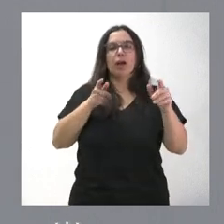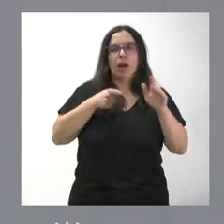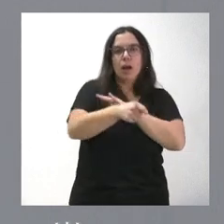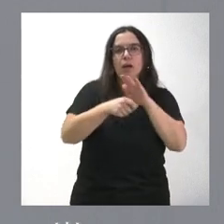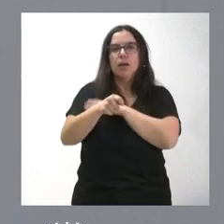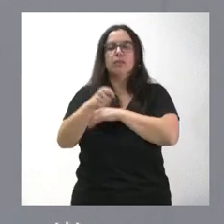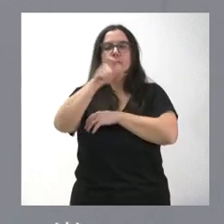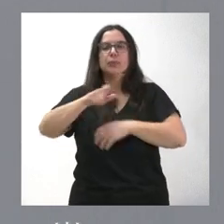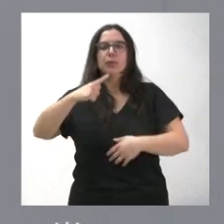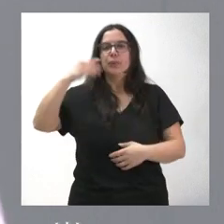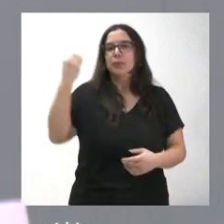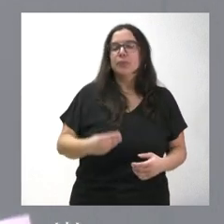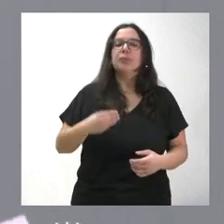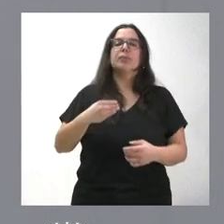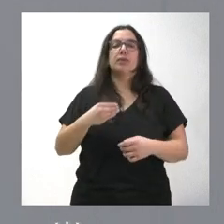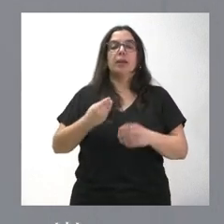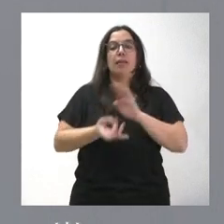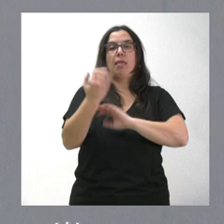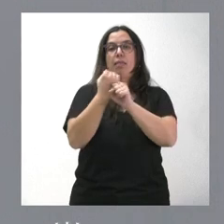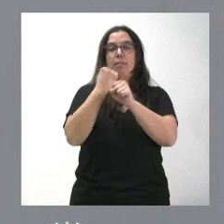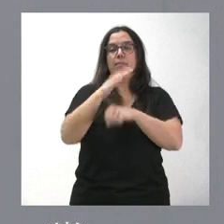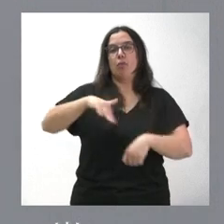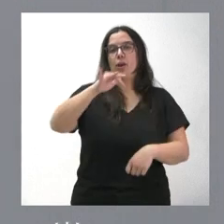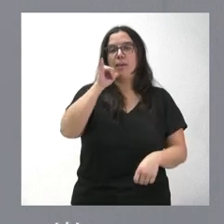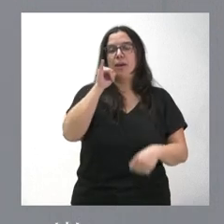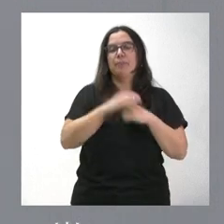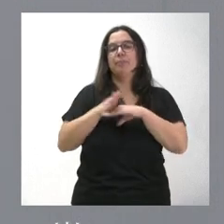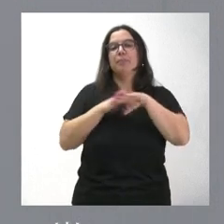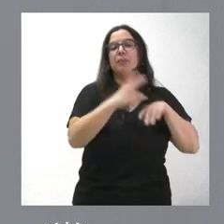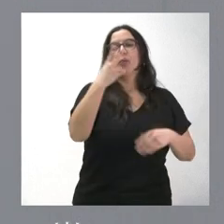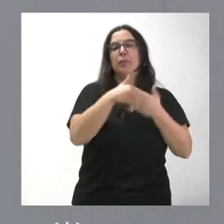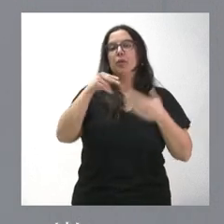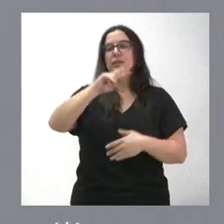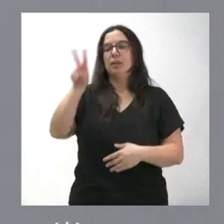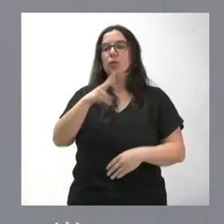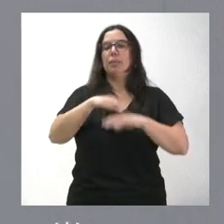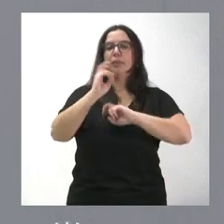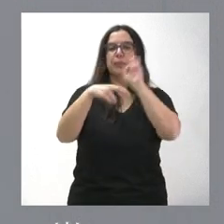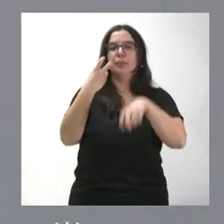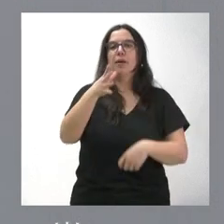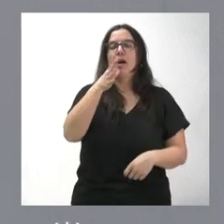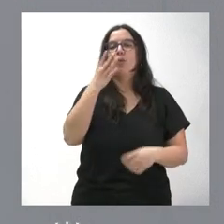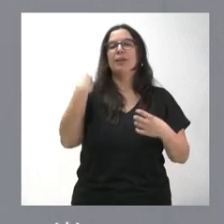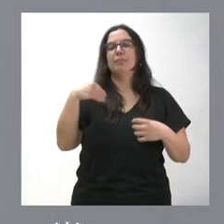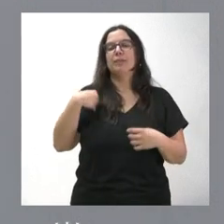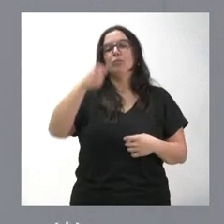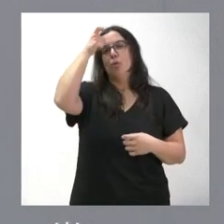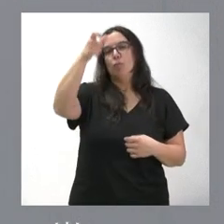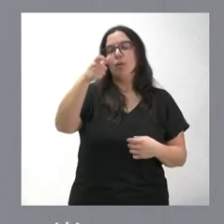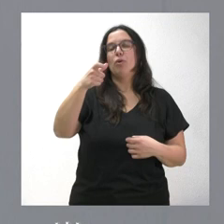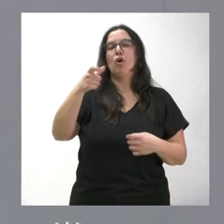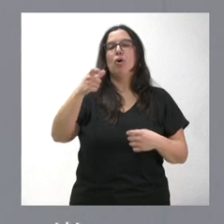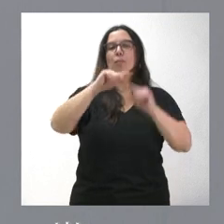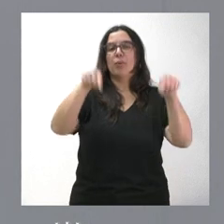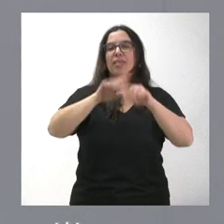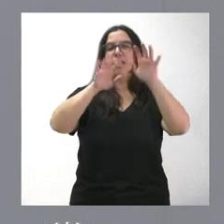creación de empleo en la zona de Béjar. Dos millones de euros para actuaciones de saneamiento y depuración de agua de mansilla de las mulas en la